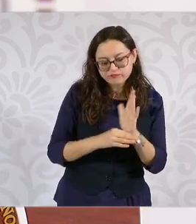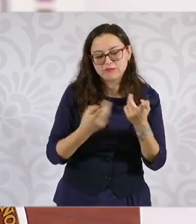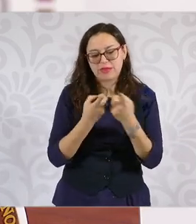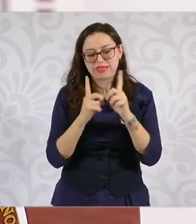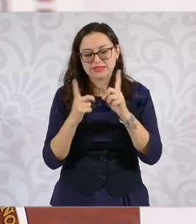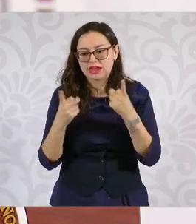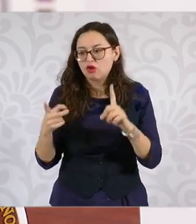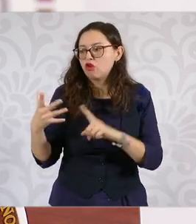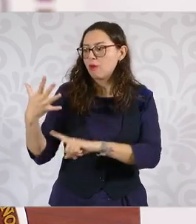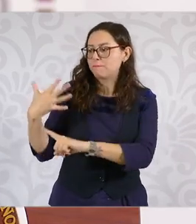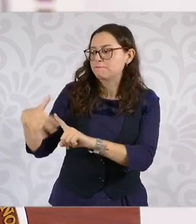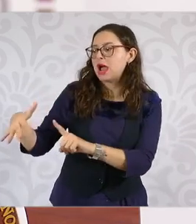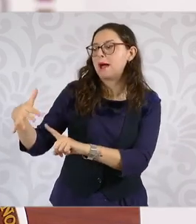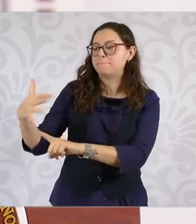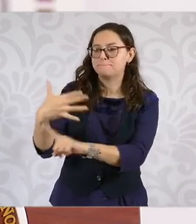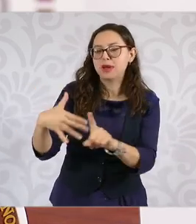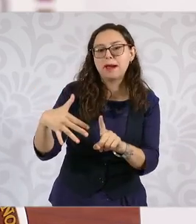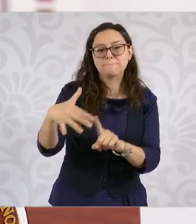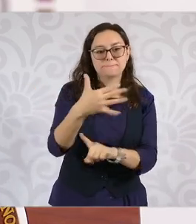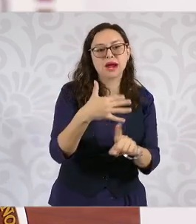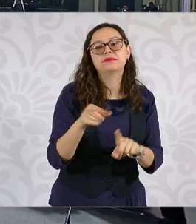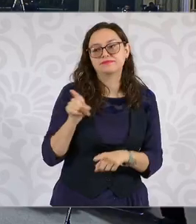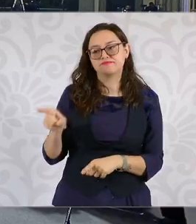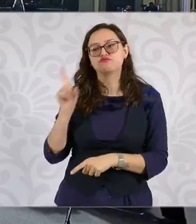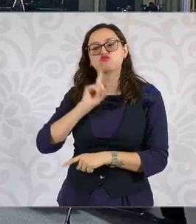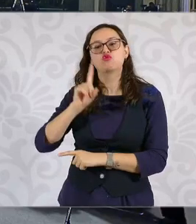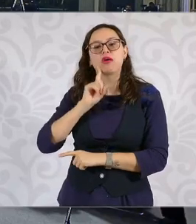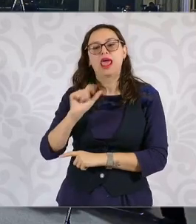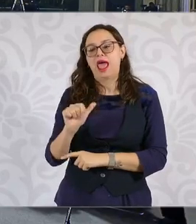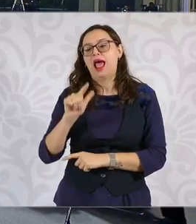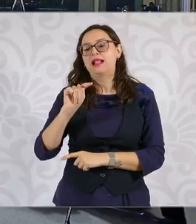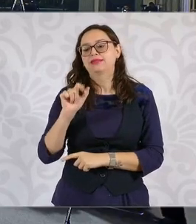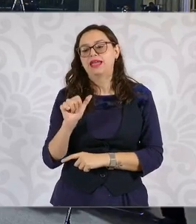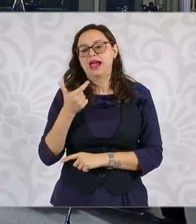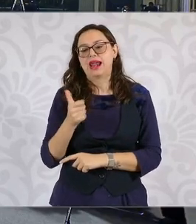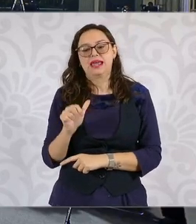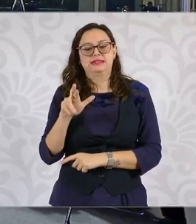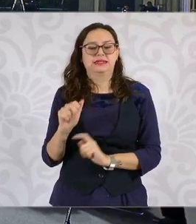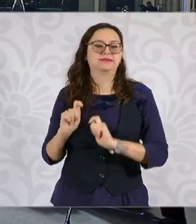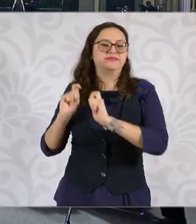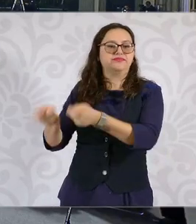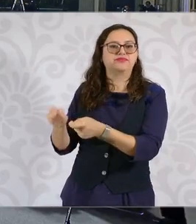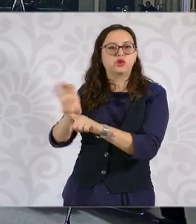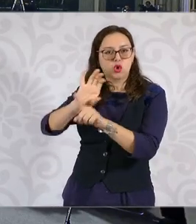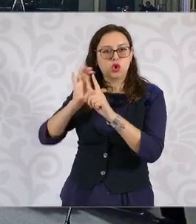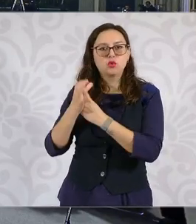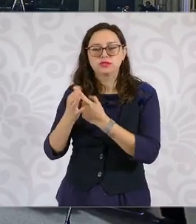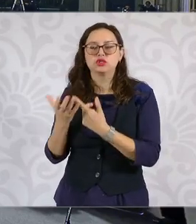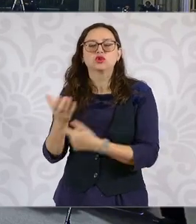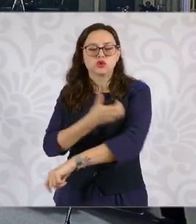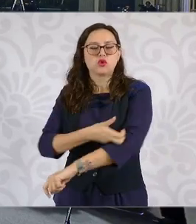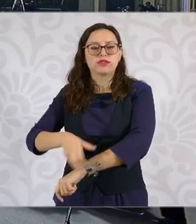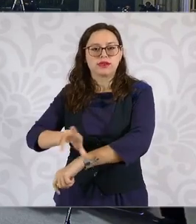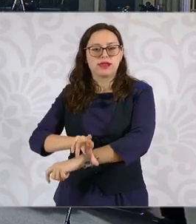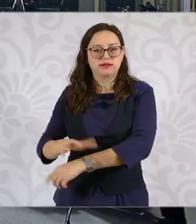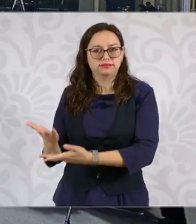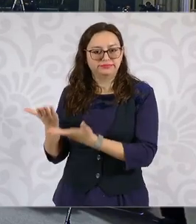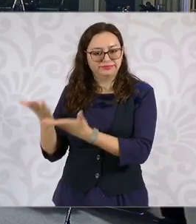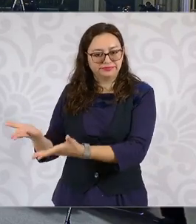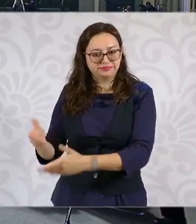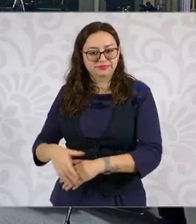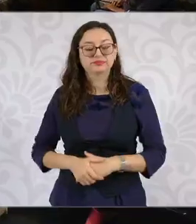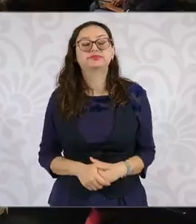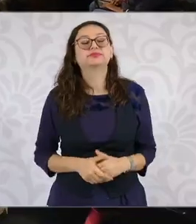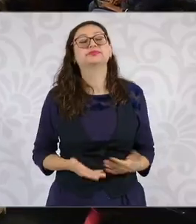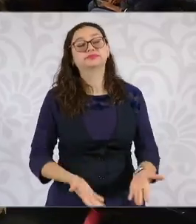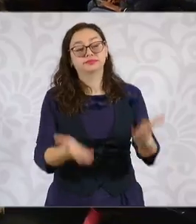desarrollo regional, y va a coordinar Altagracia Gómez. Muchas gracias, presidenta. Como segundo tema, en Revista